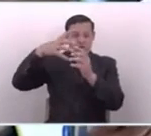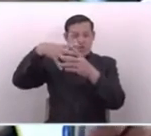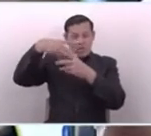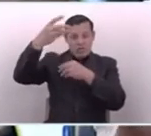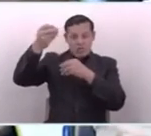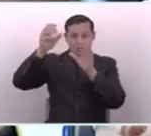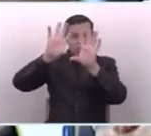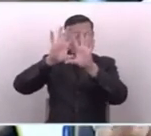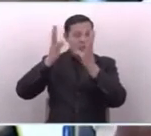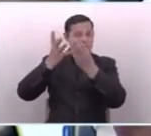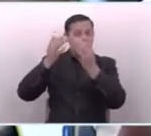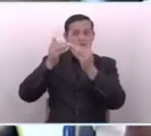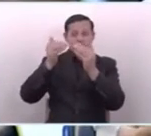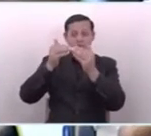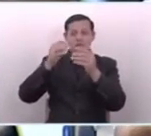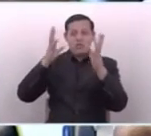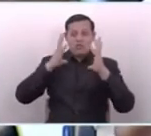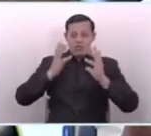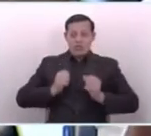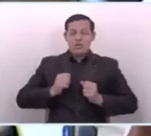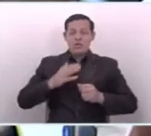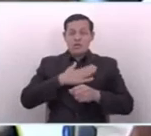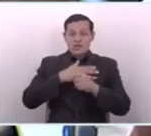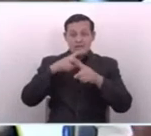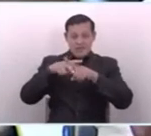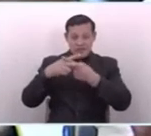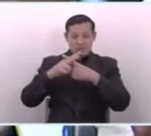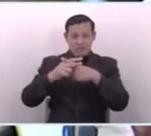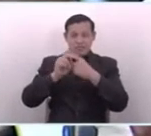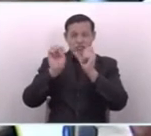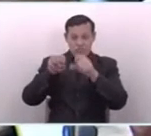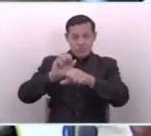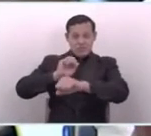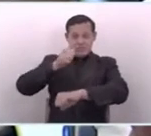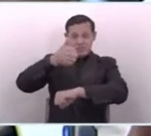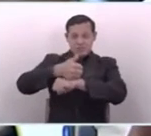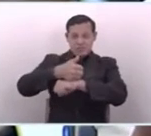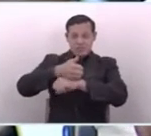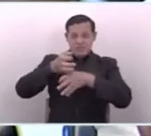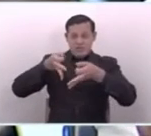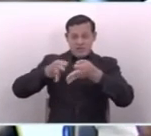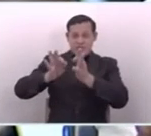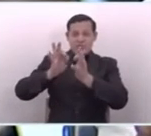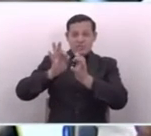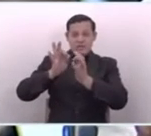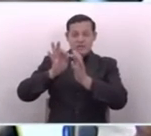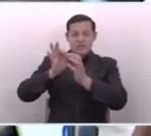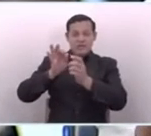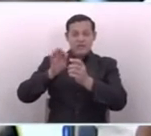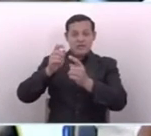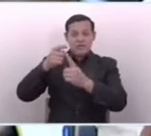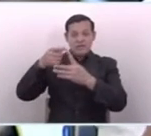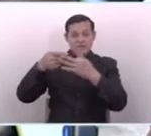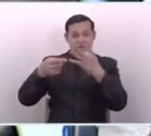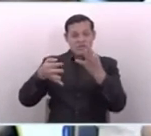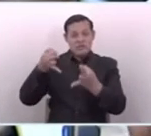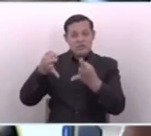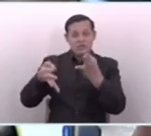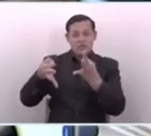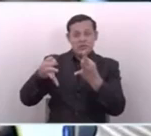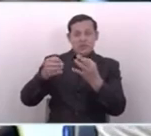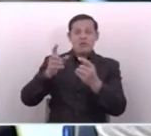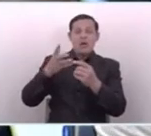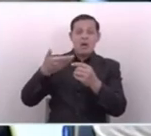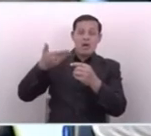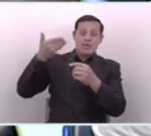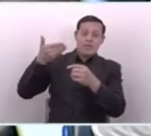gobiernos tienen herramientas que pueden implementar de manera oportuna. Y si de manera oportuna desde